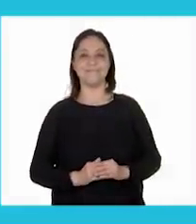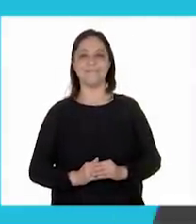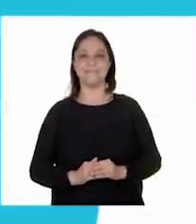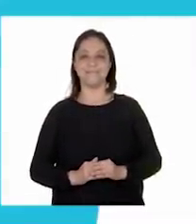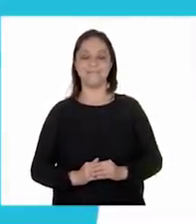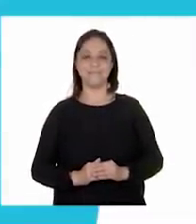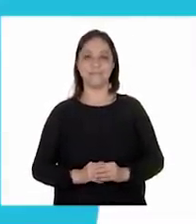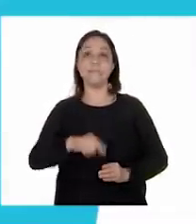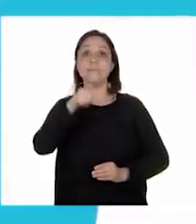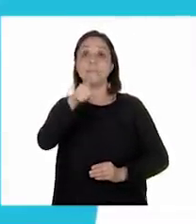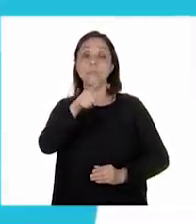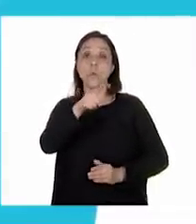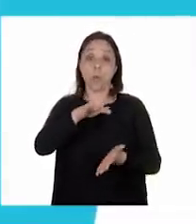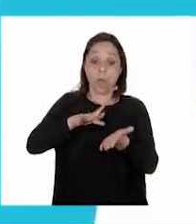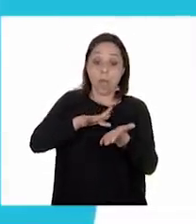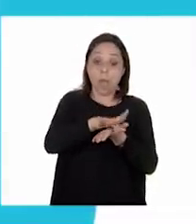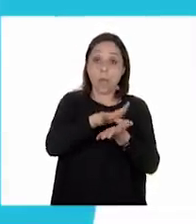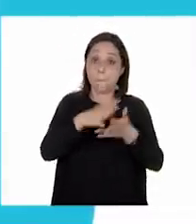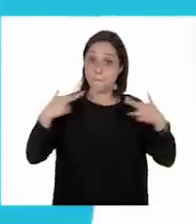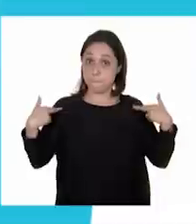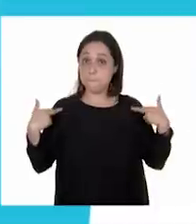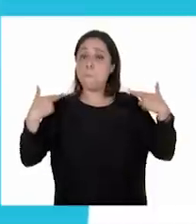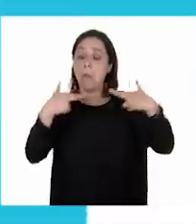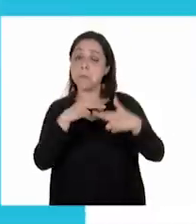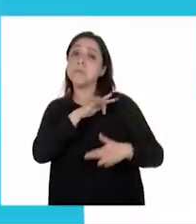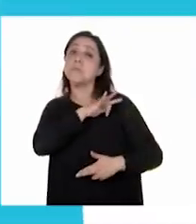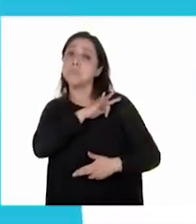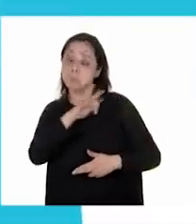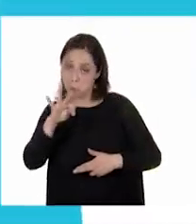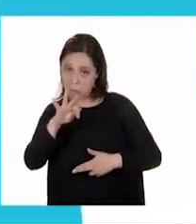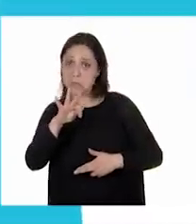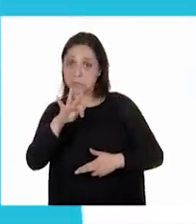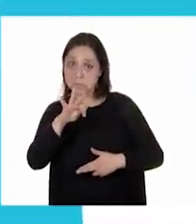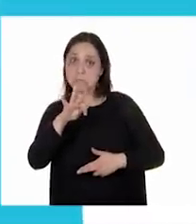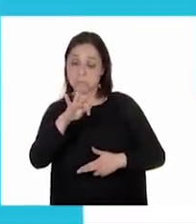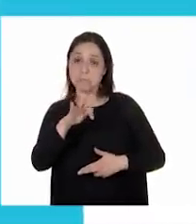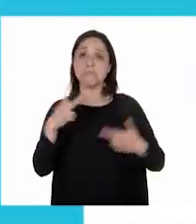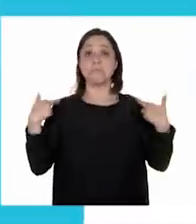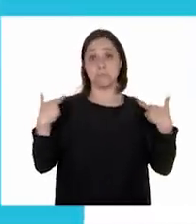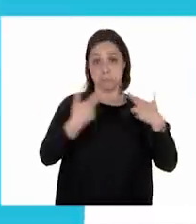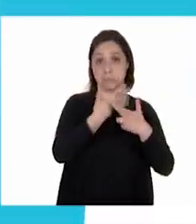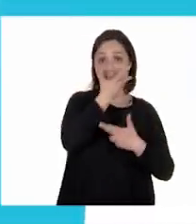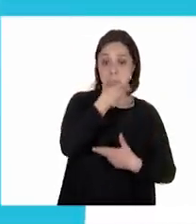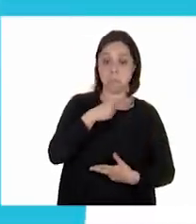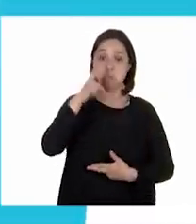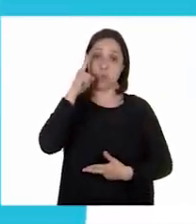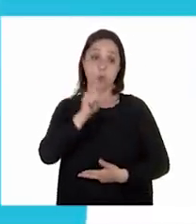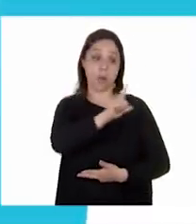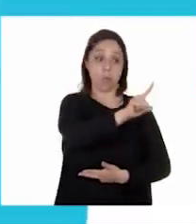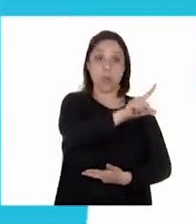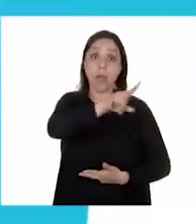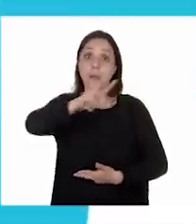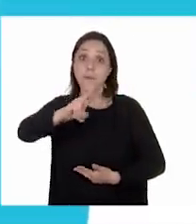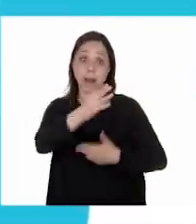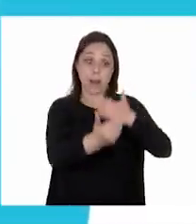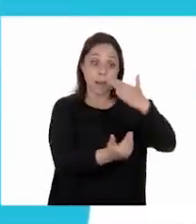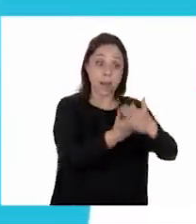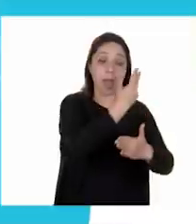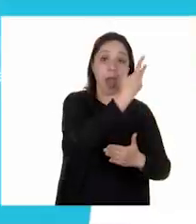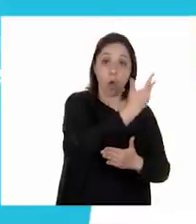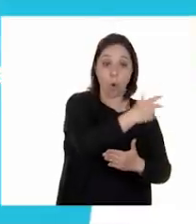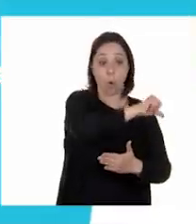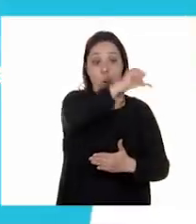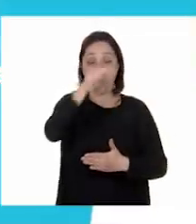Para solicitar apoyo pedagógico, comunícate con maestras y maestros de lunes a viernes de 8 a